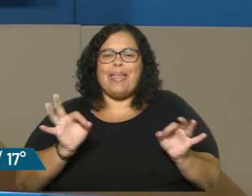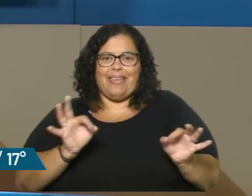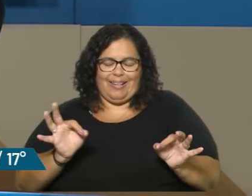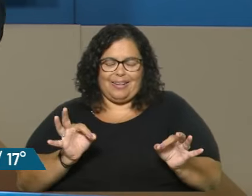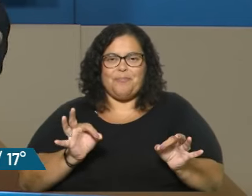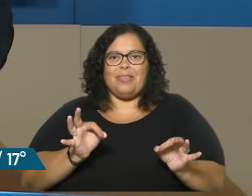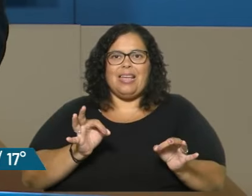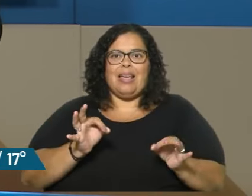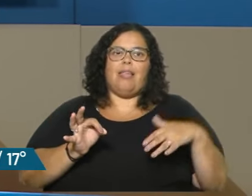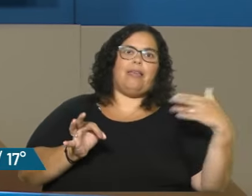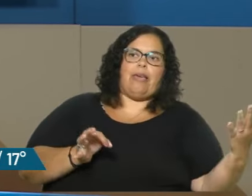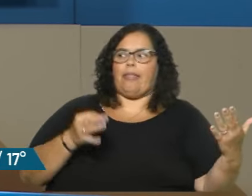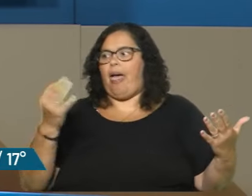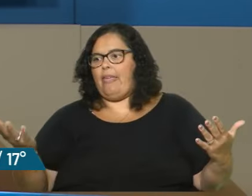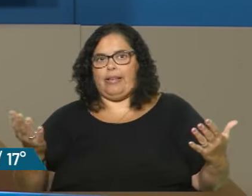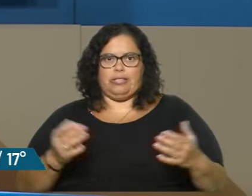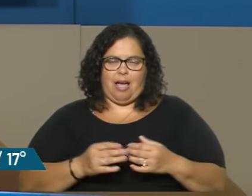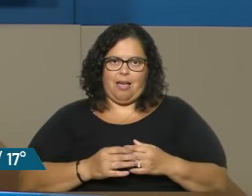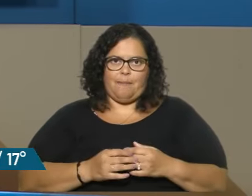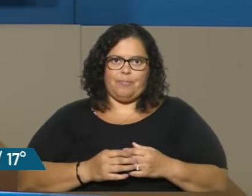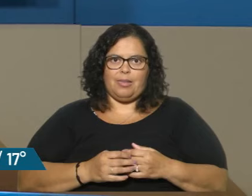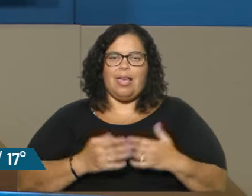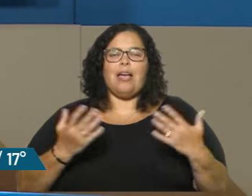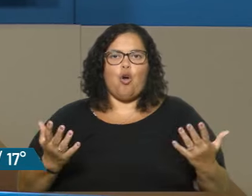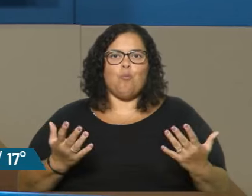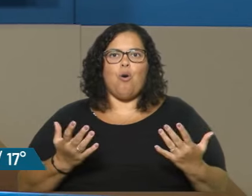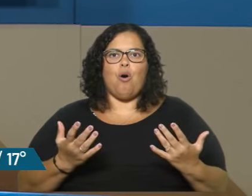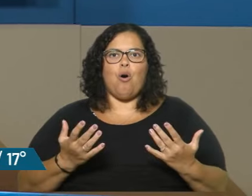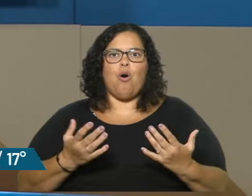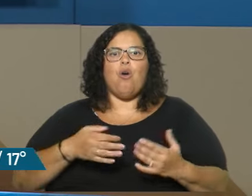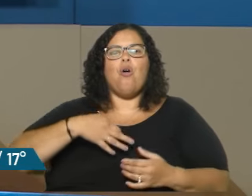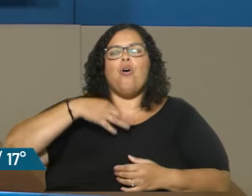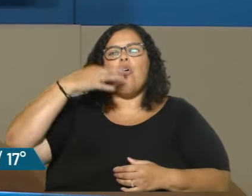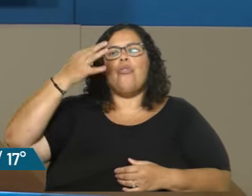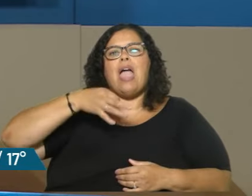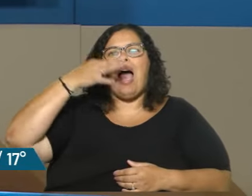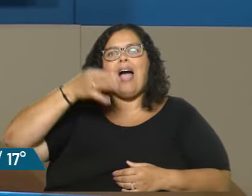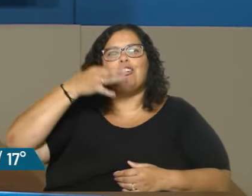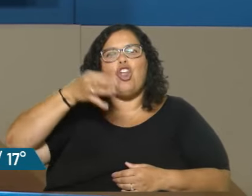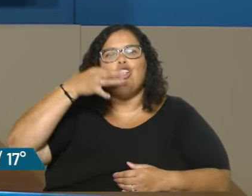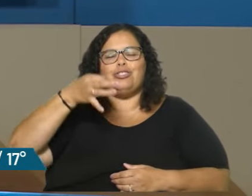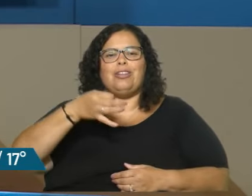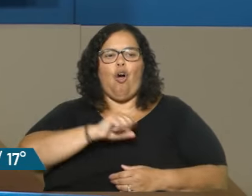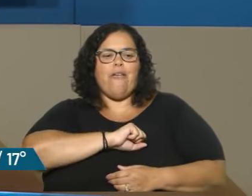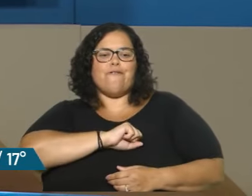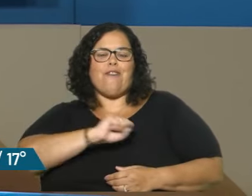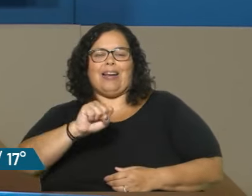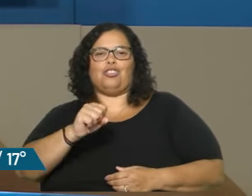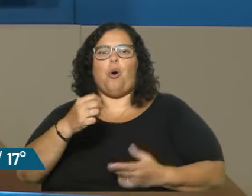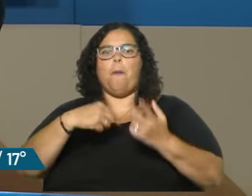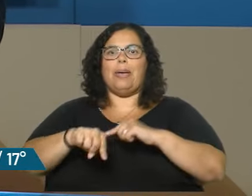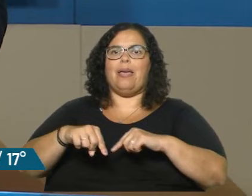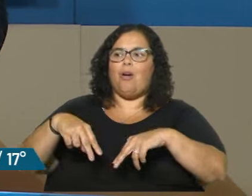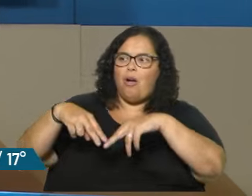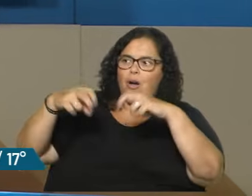categórica de izquierda a derecha, es como querer diagnosticar un infarto con un examen de orina, prácticamente. Yo no